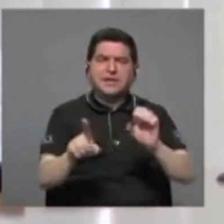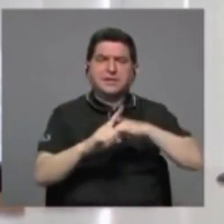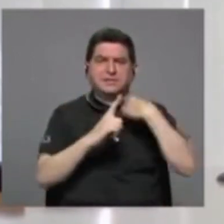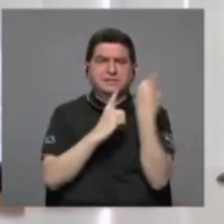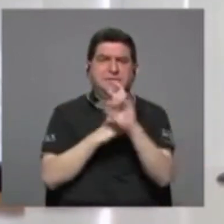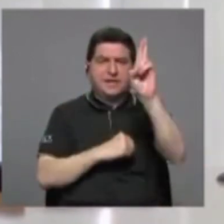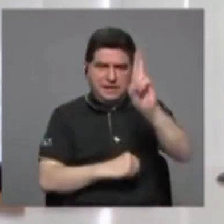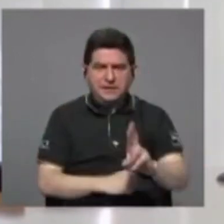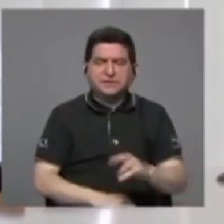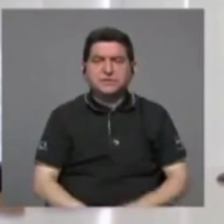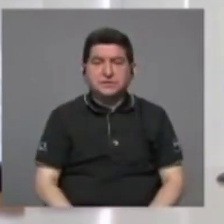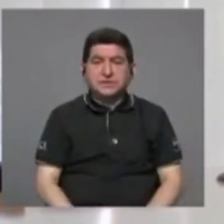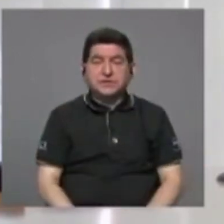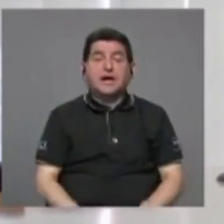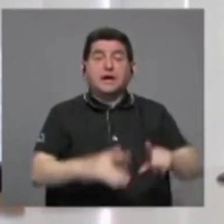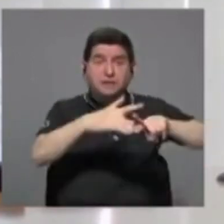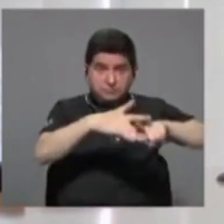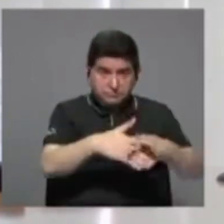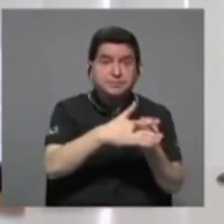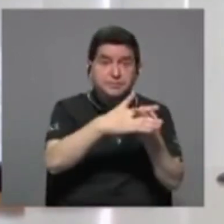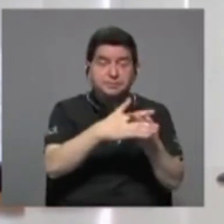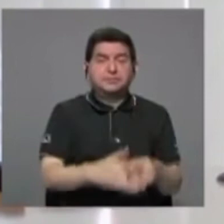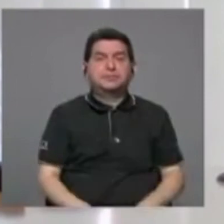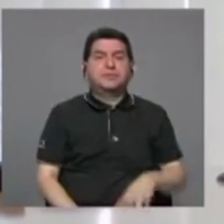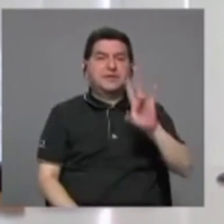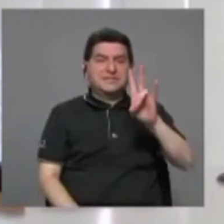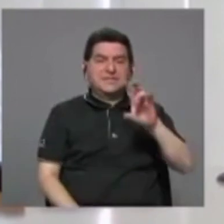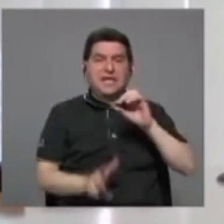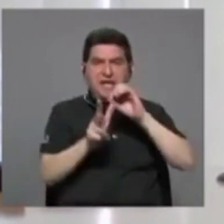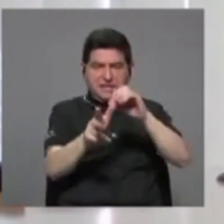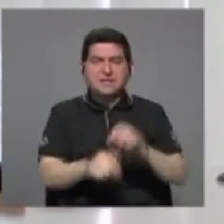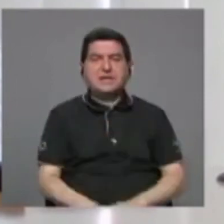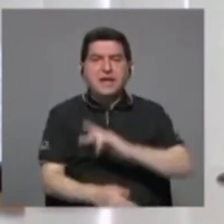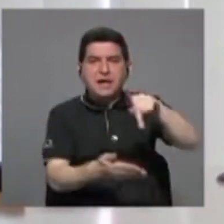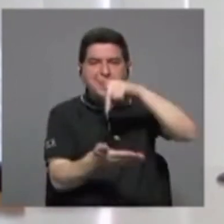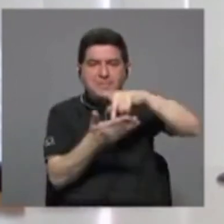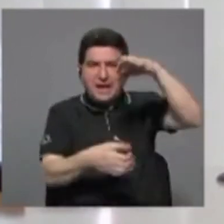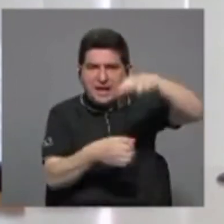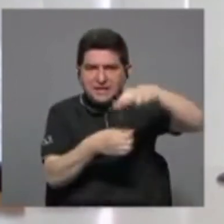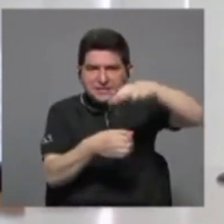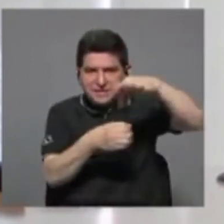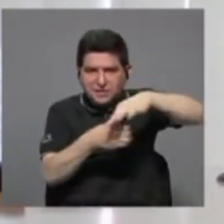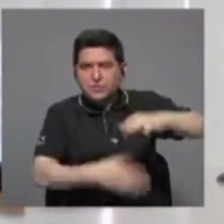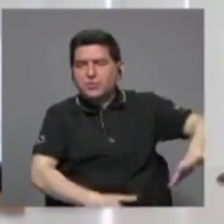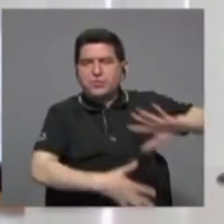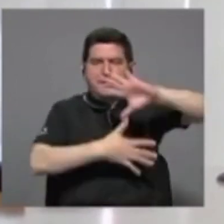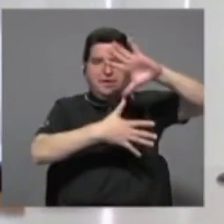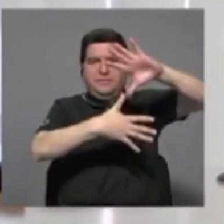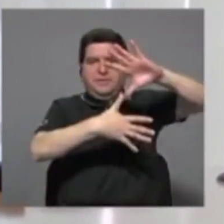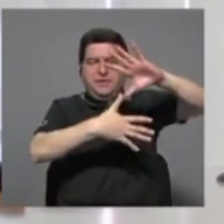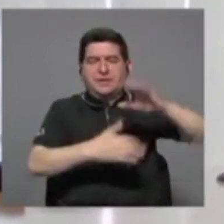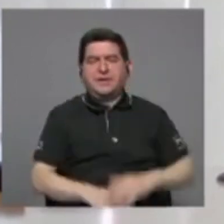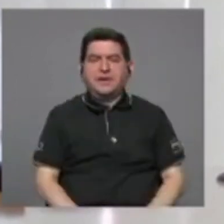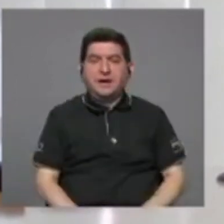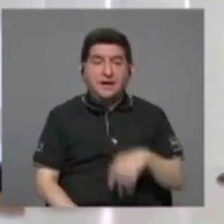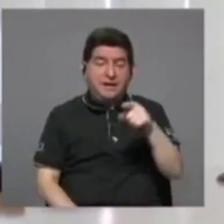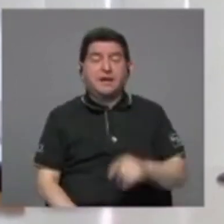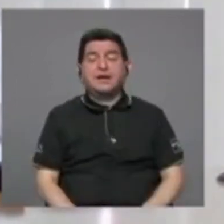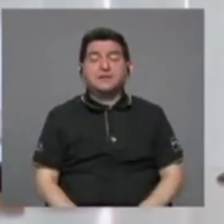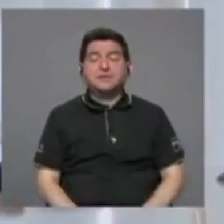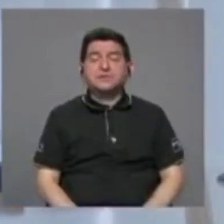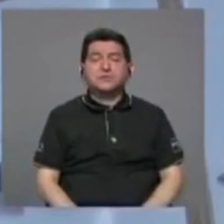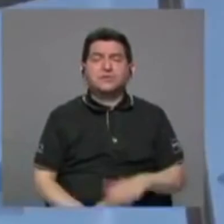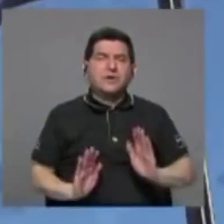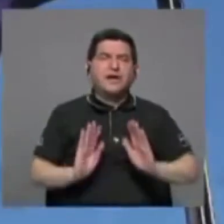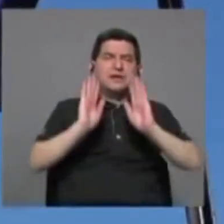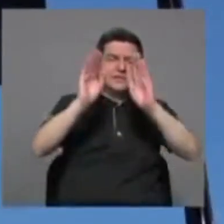costarricense. Vamos a inaugurar el 7 de octubre la Plaza de la Agricultura de las Américas, que es una exaltación a la biodiversidad,